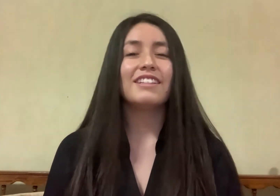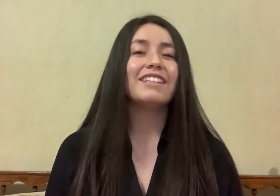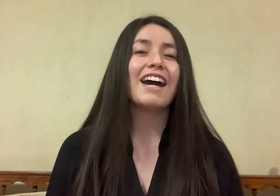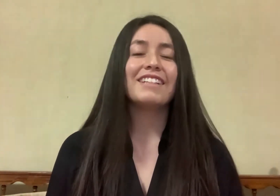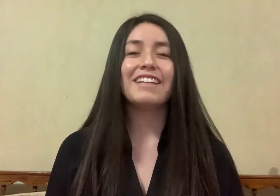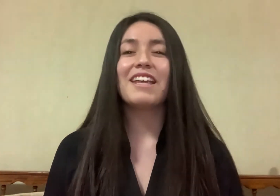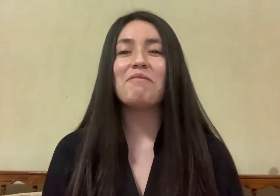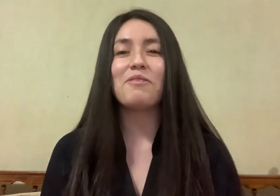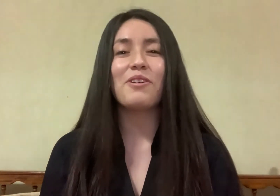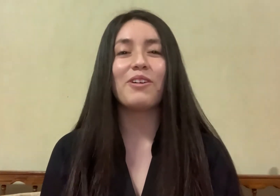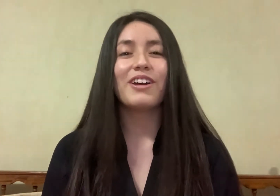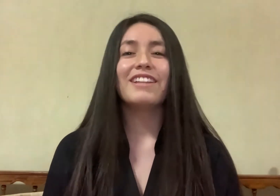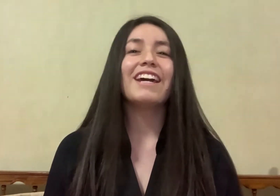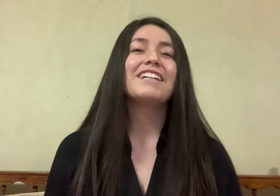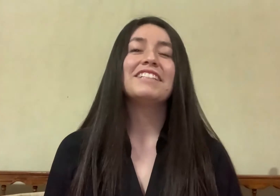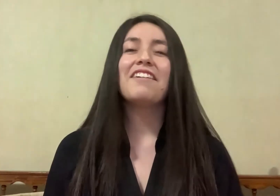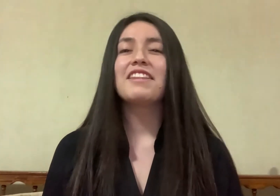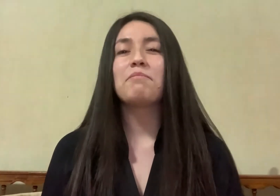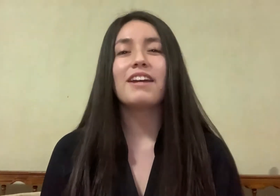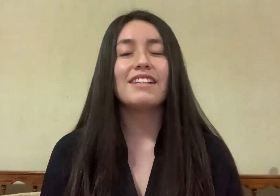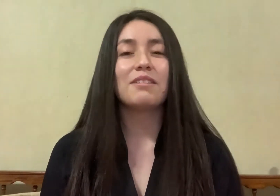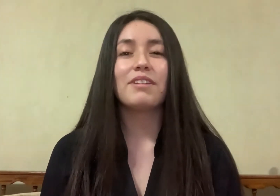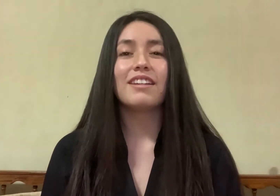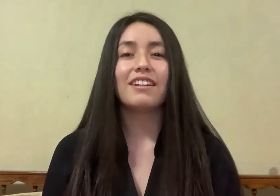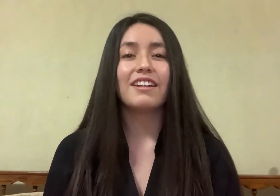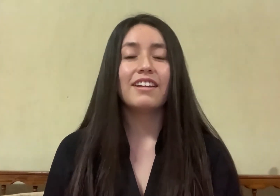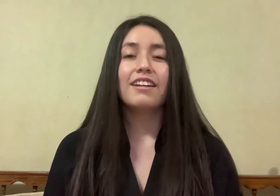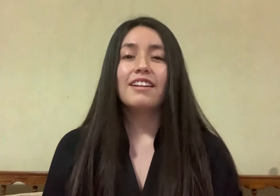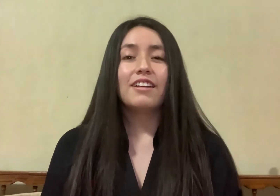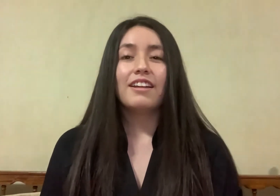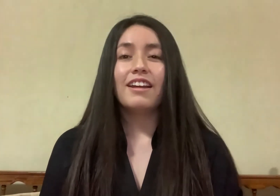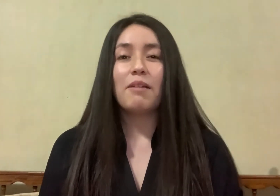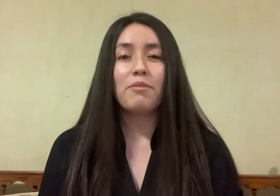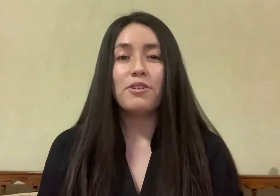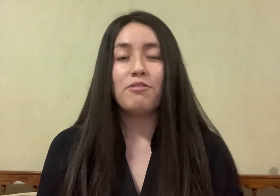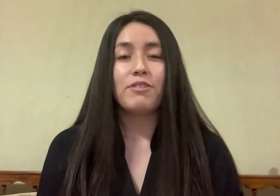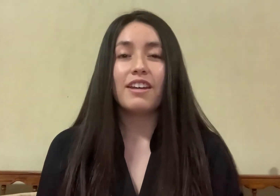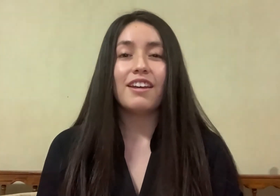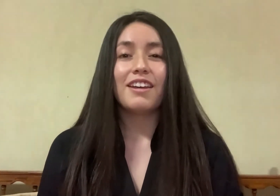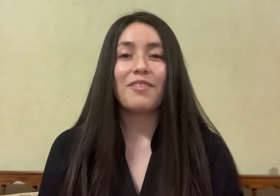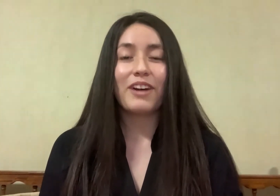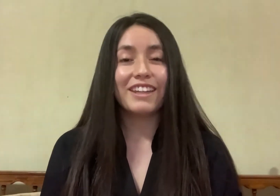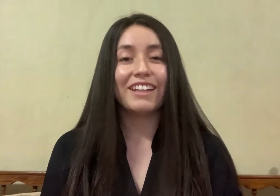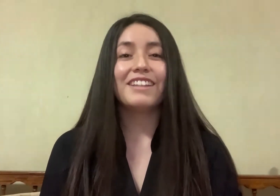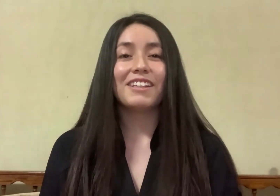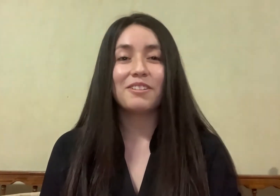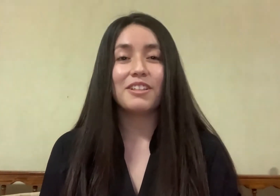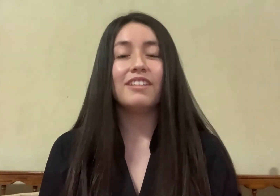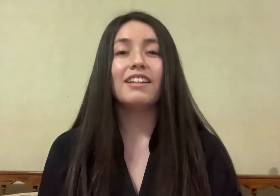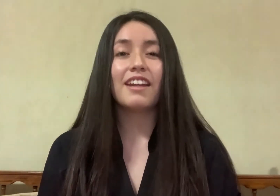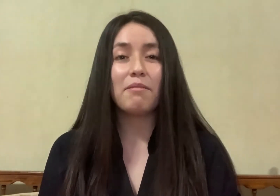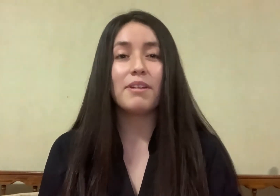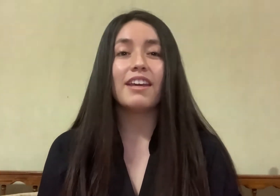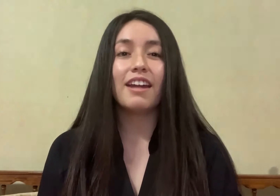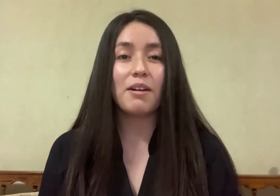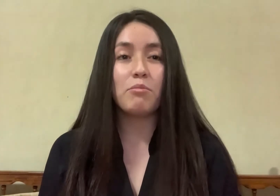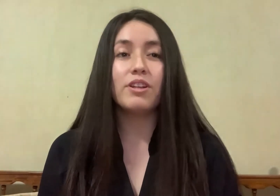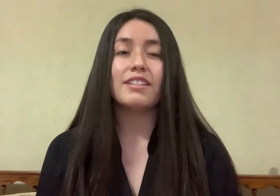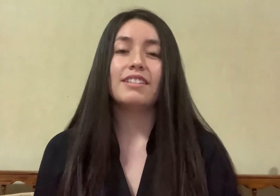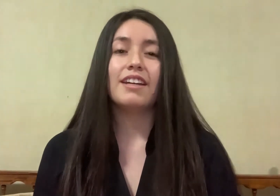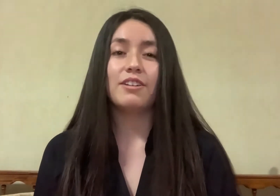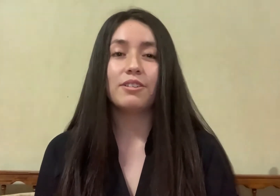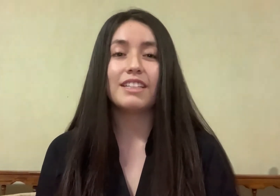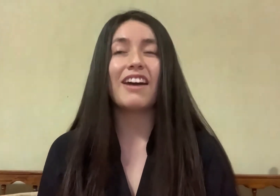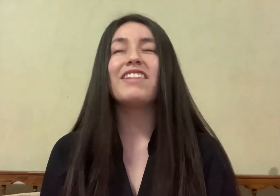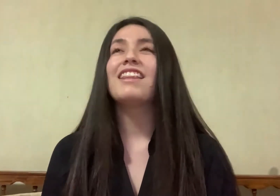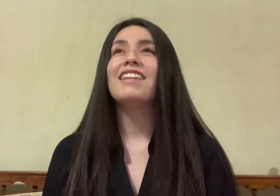para decirte, ya, si queda poco, ya, si ya va a terminar el semestre. El apoyo fue bastante y créanme que era muy